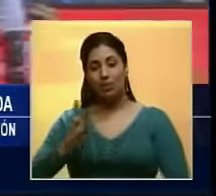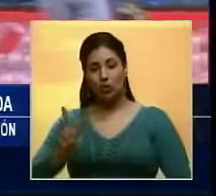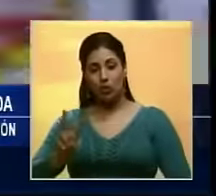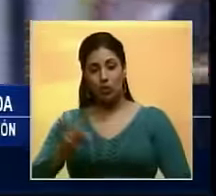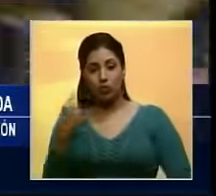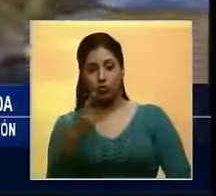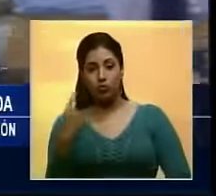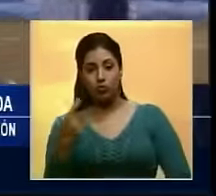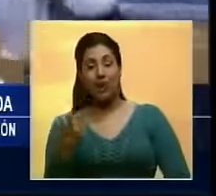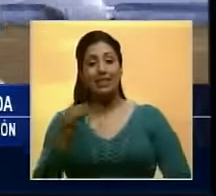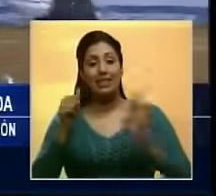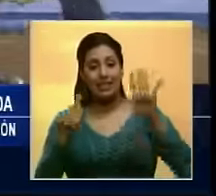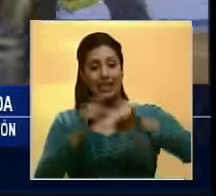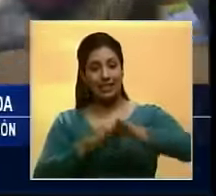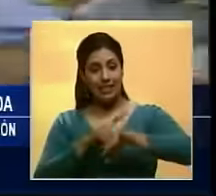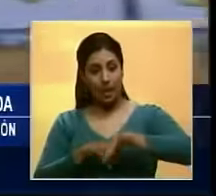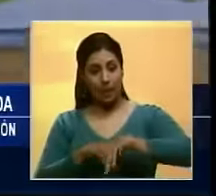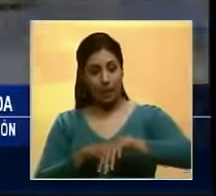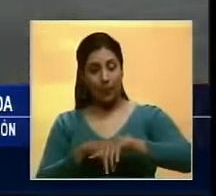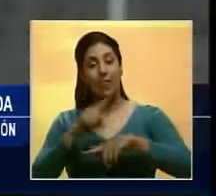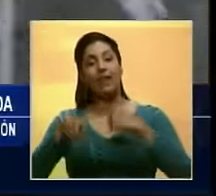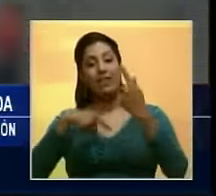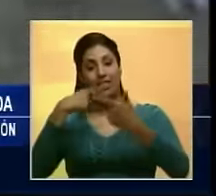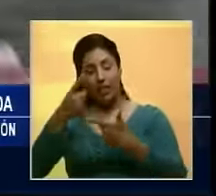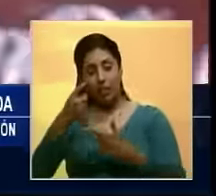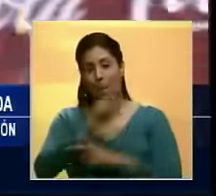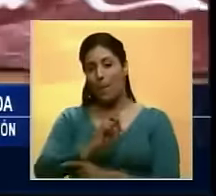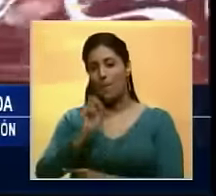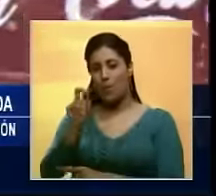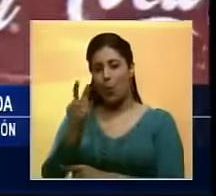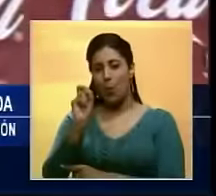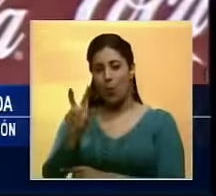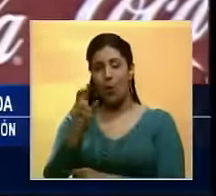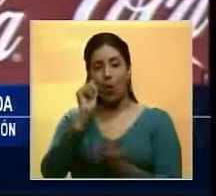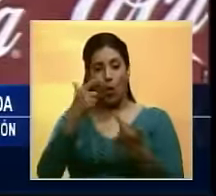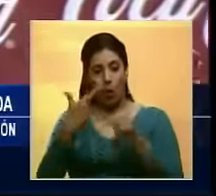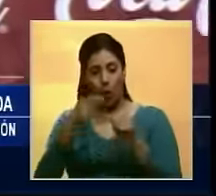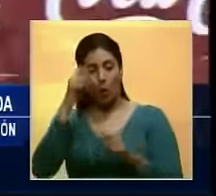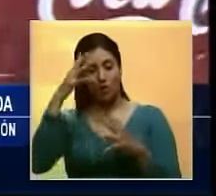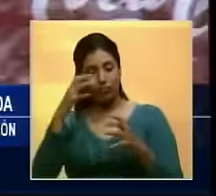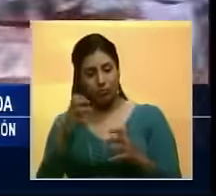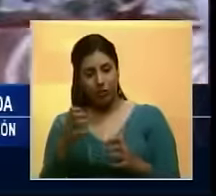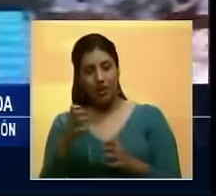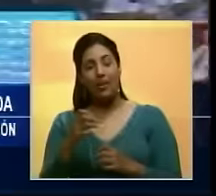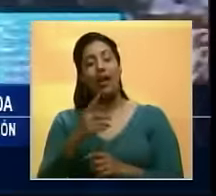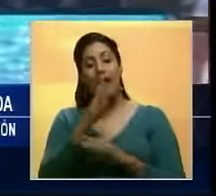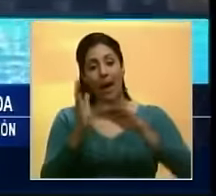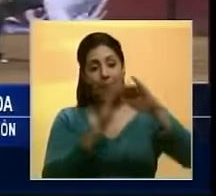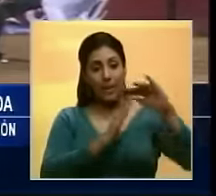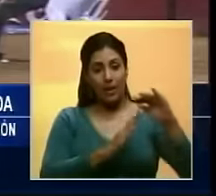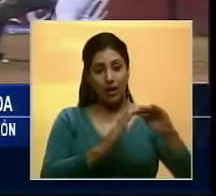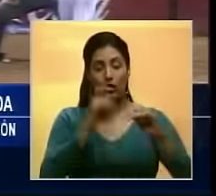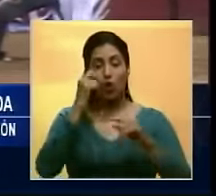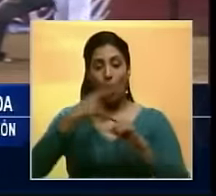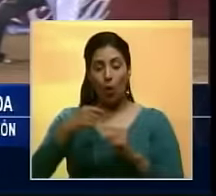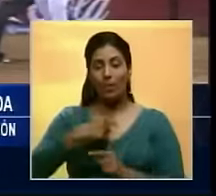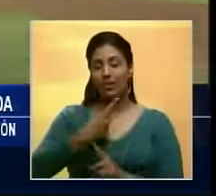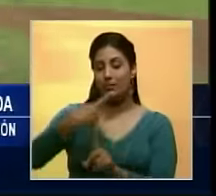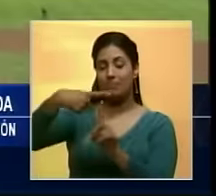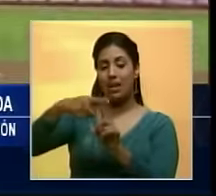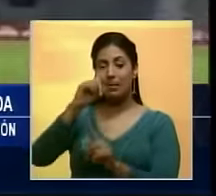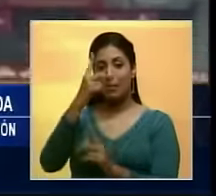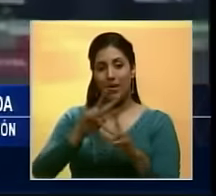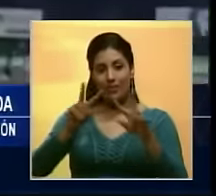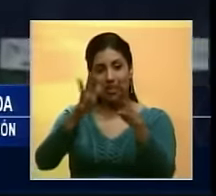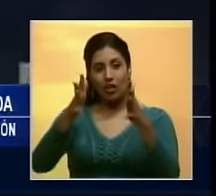con un cuadrangular en el sexto episodio, frente a los lanzamientos de Austin Bivens Dirk. Por su parte, Luke Irvin sumó su